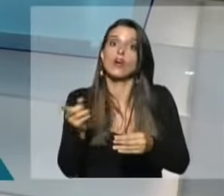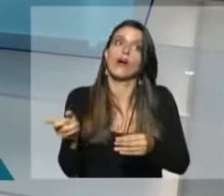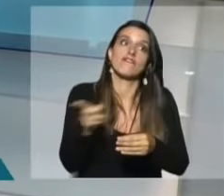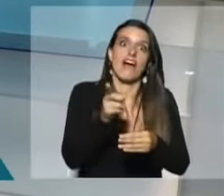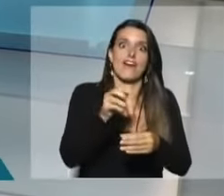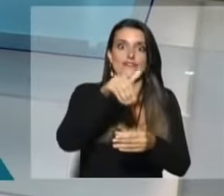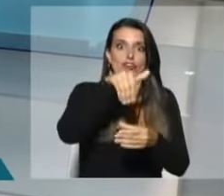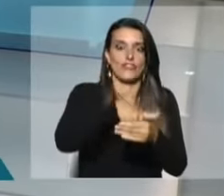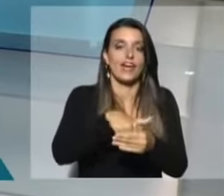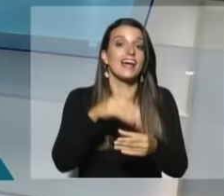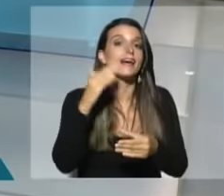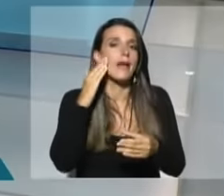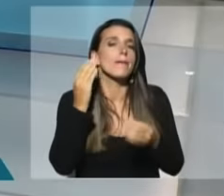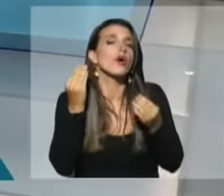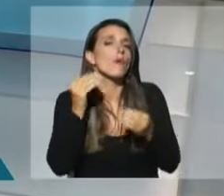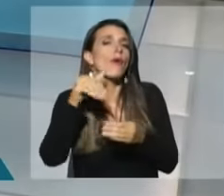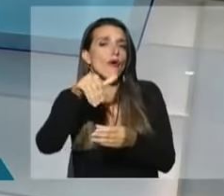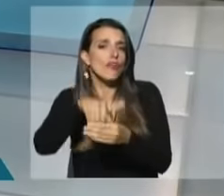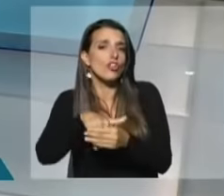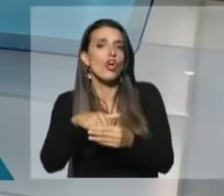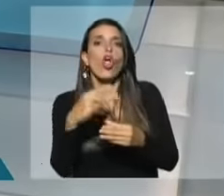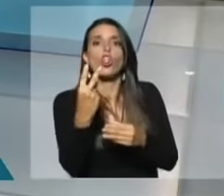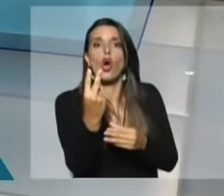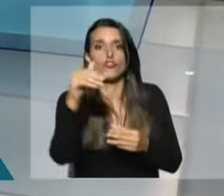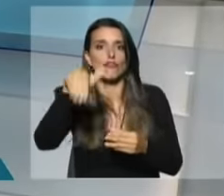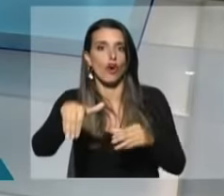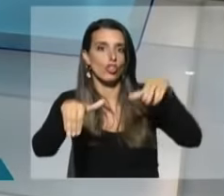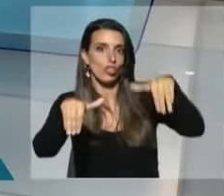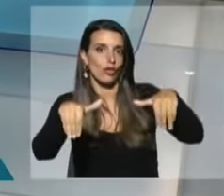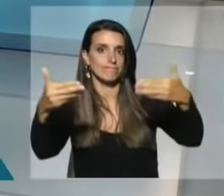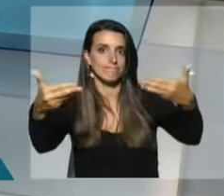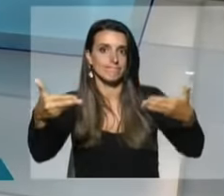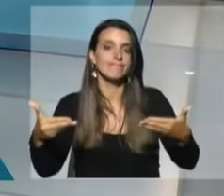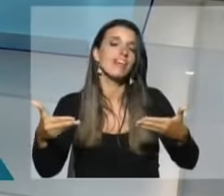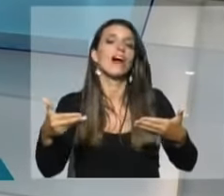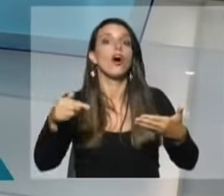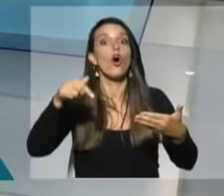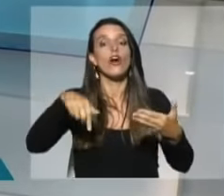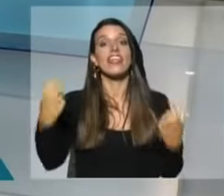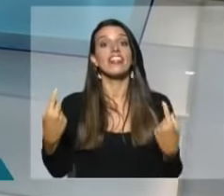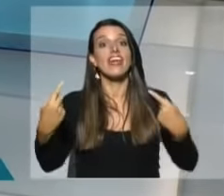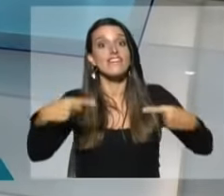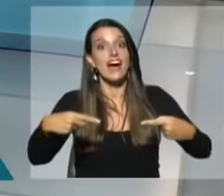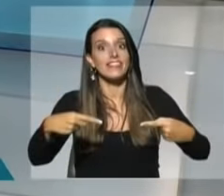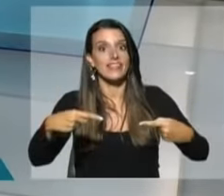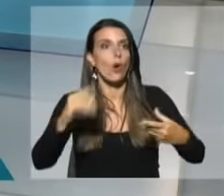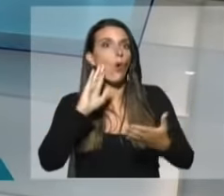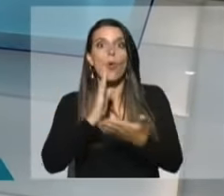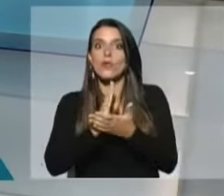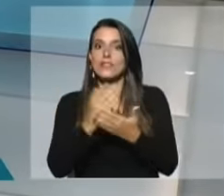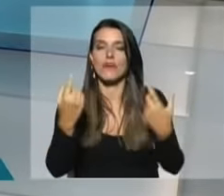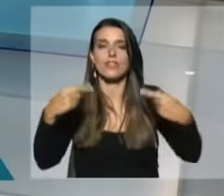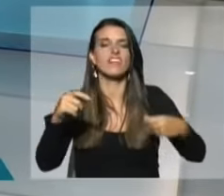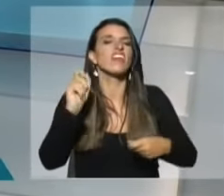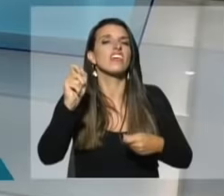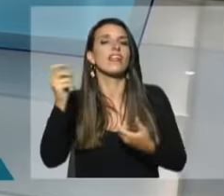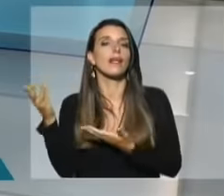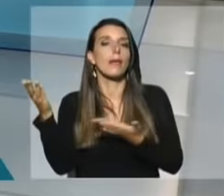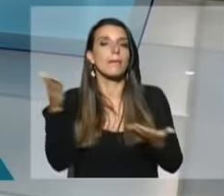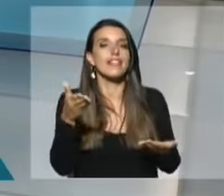Ustedes saben, hay dos opciones y en esta serie de debates que estamos organizando, este es el último. Nuestros invitados,